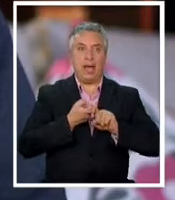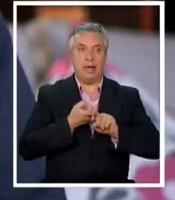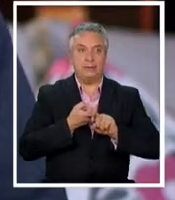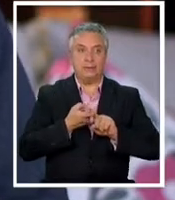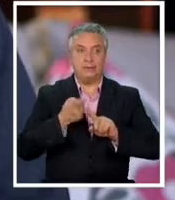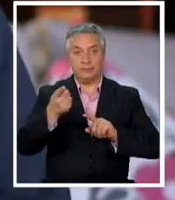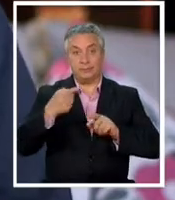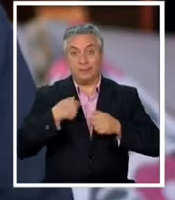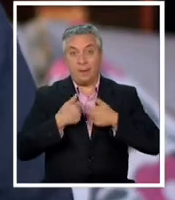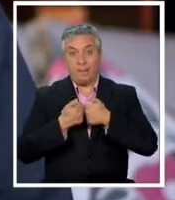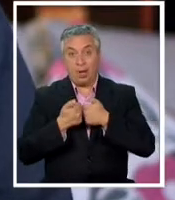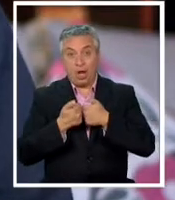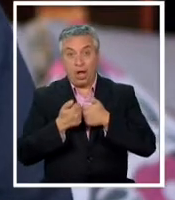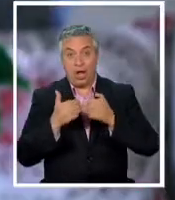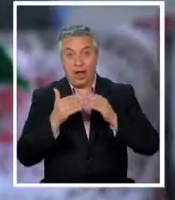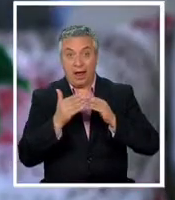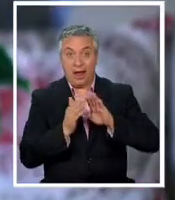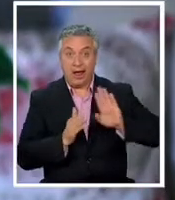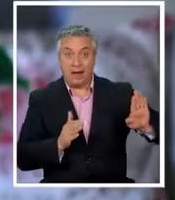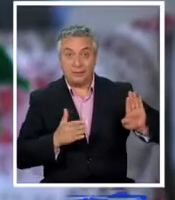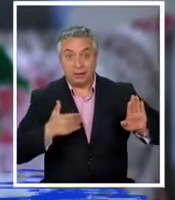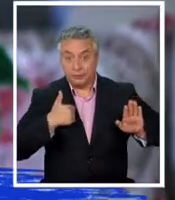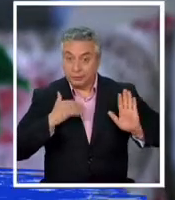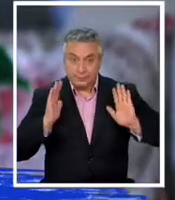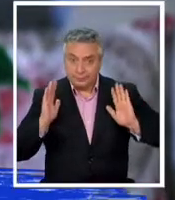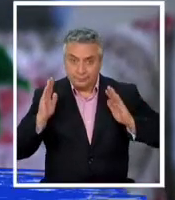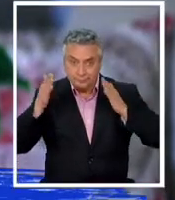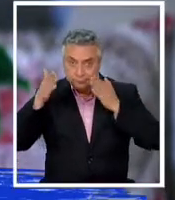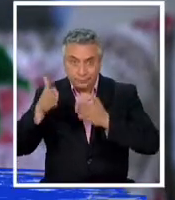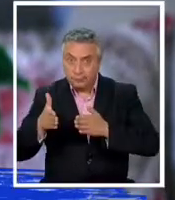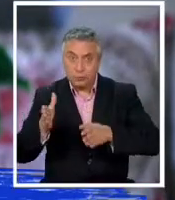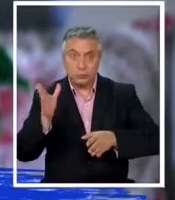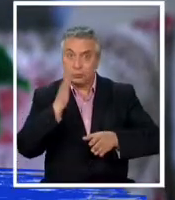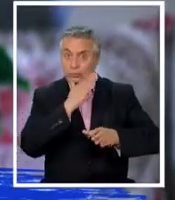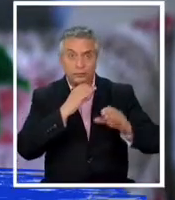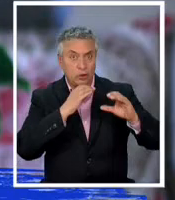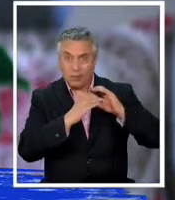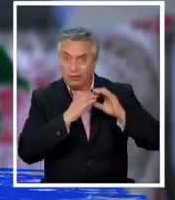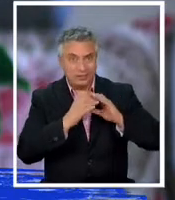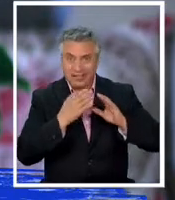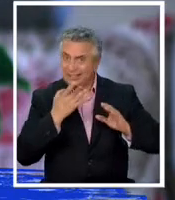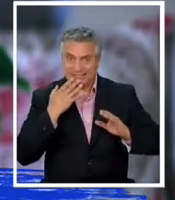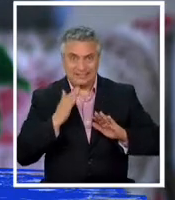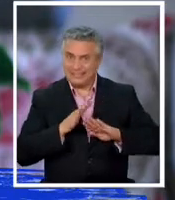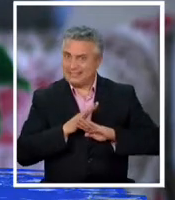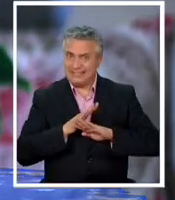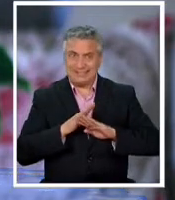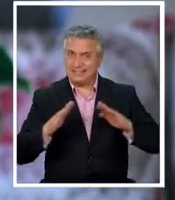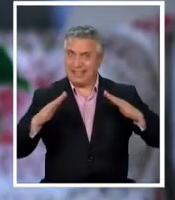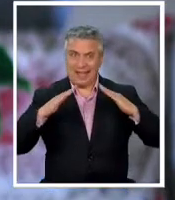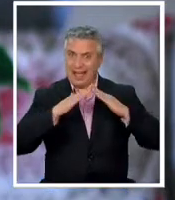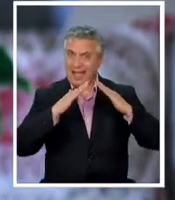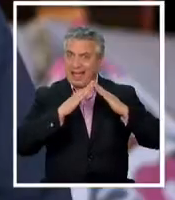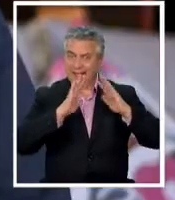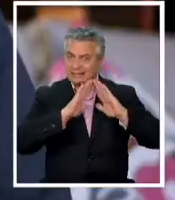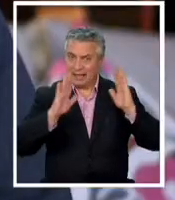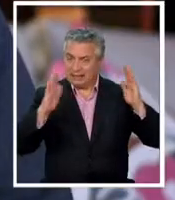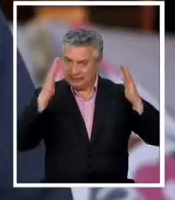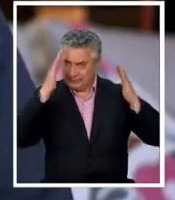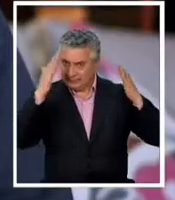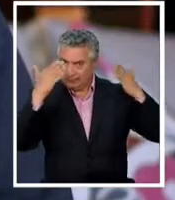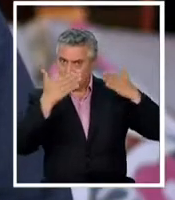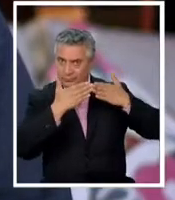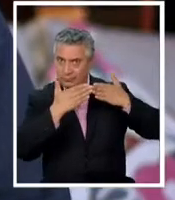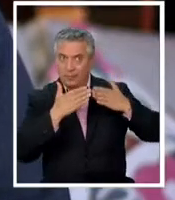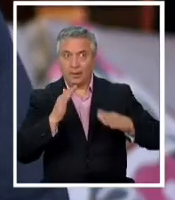color en su casa y yo concentrado No había comunicación no había nada con mi casa porque Don